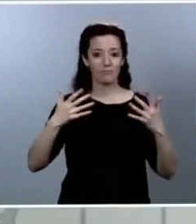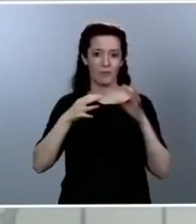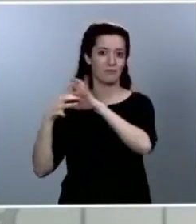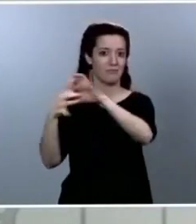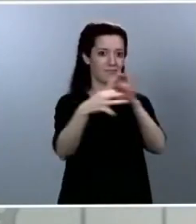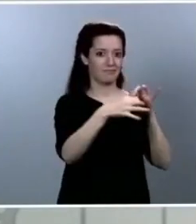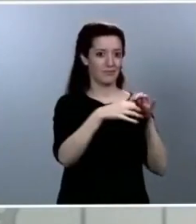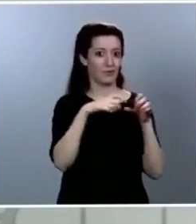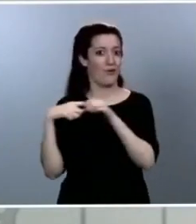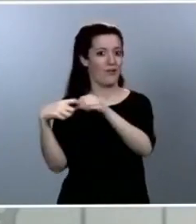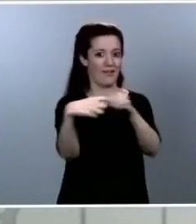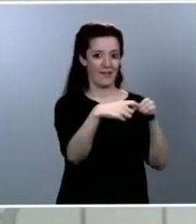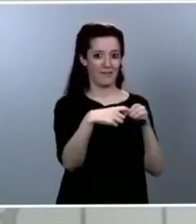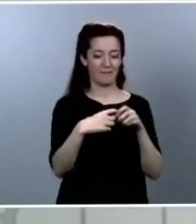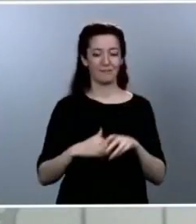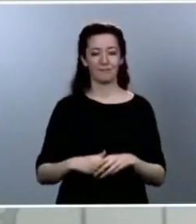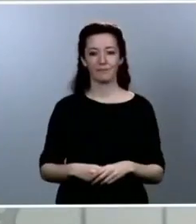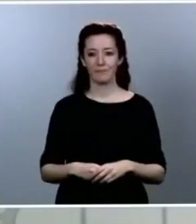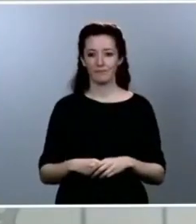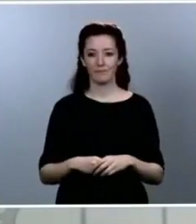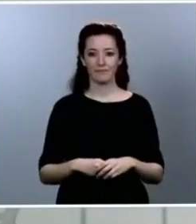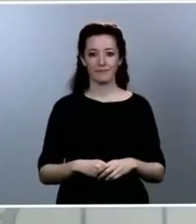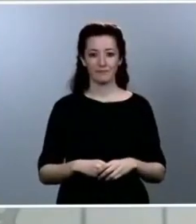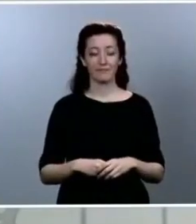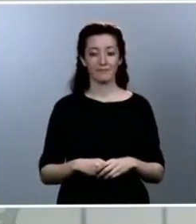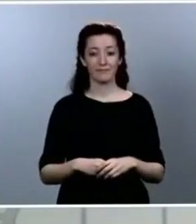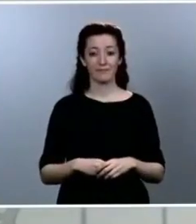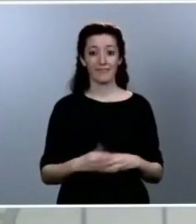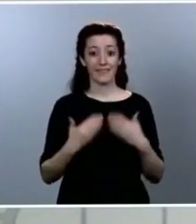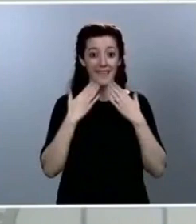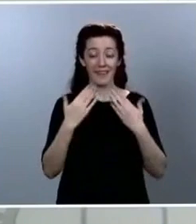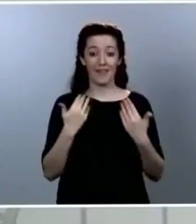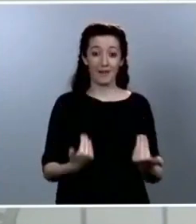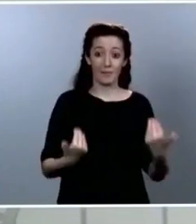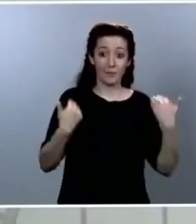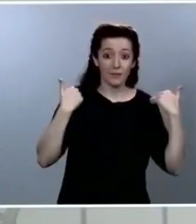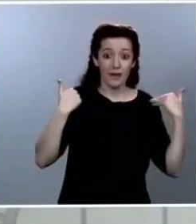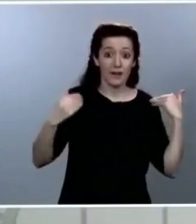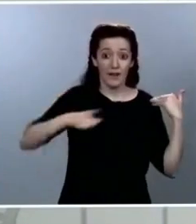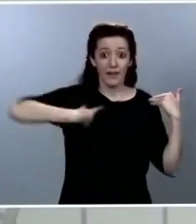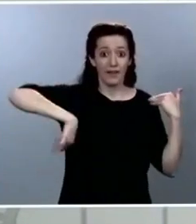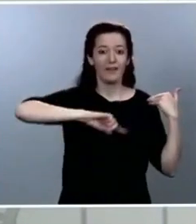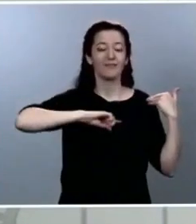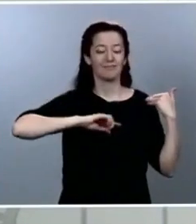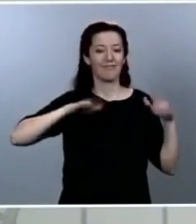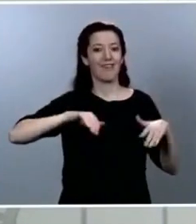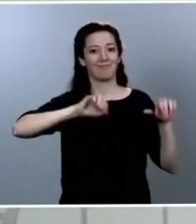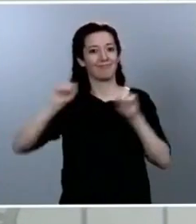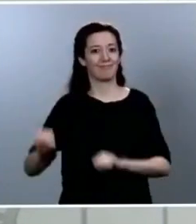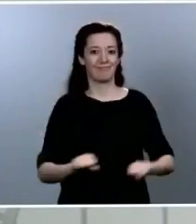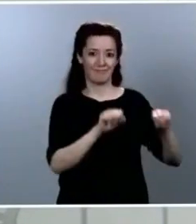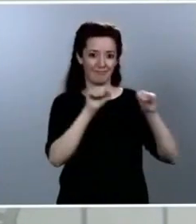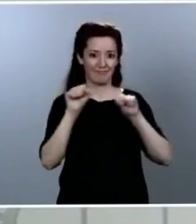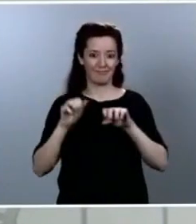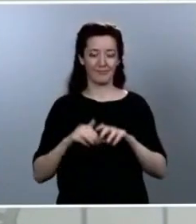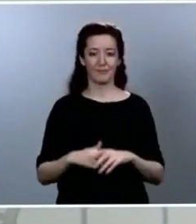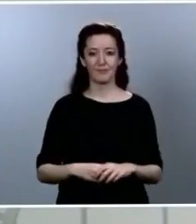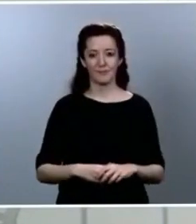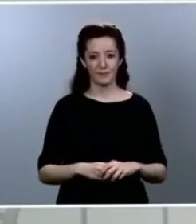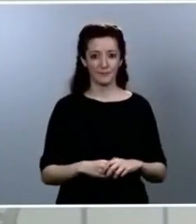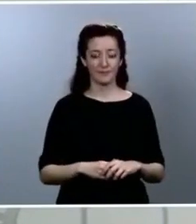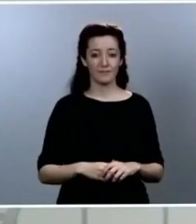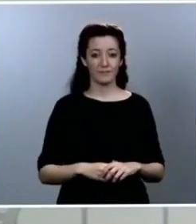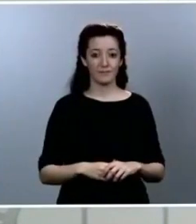corresponsabilidad nos protege. Somos el aseguro unos de otros, unas personas de otras, unas